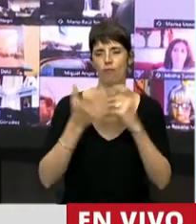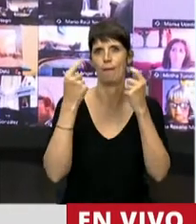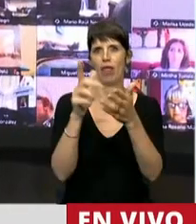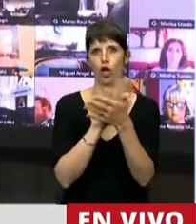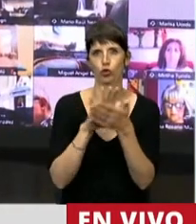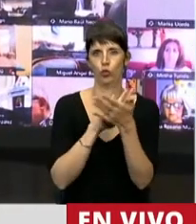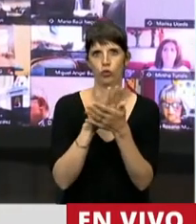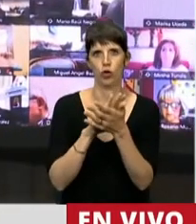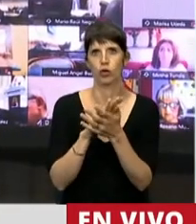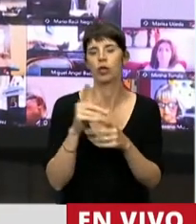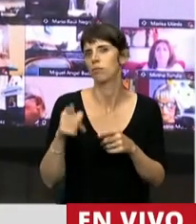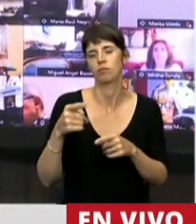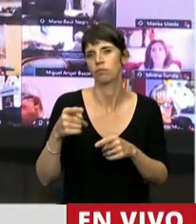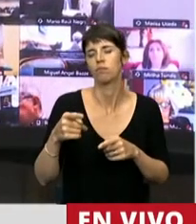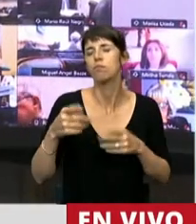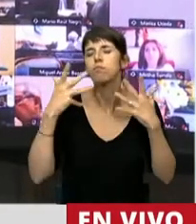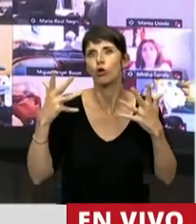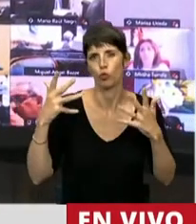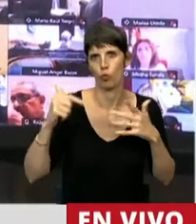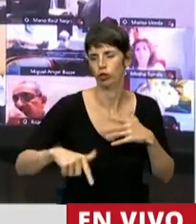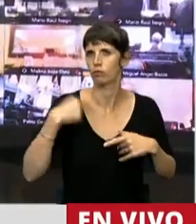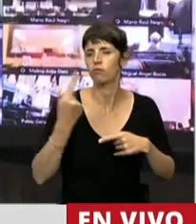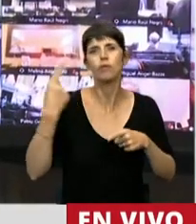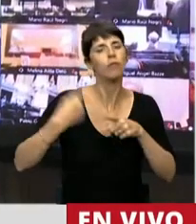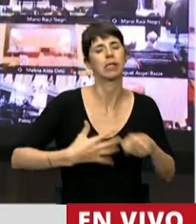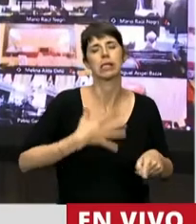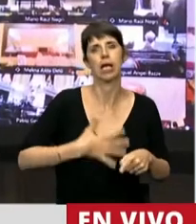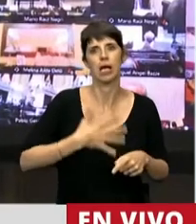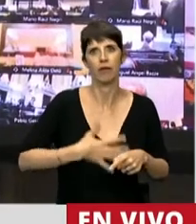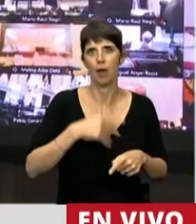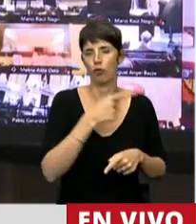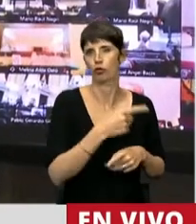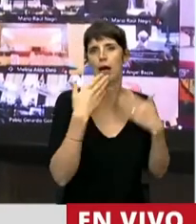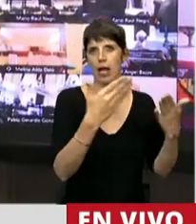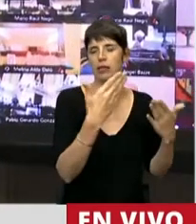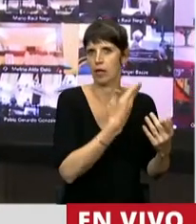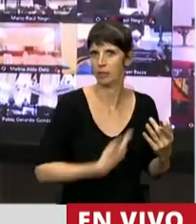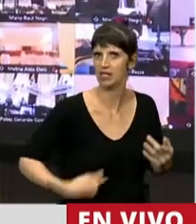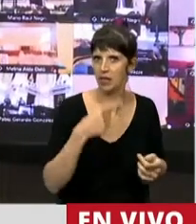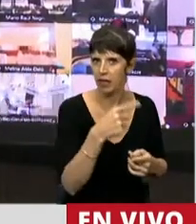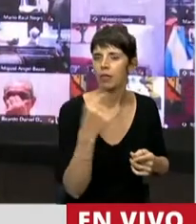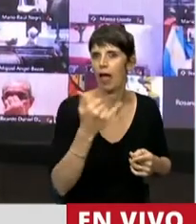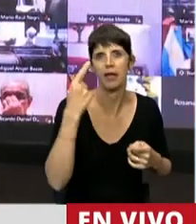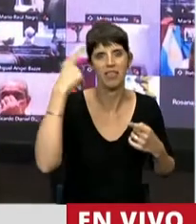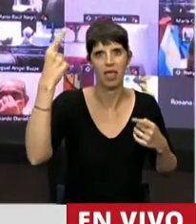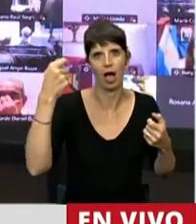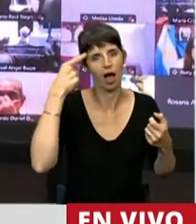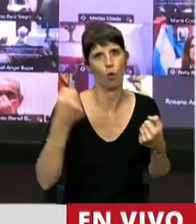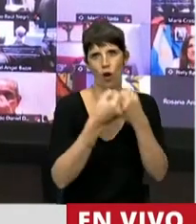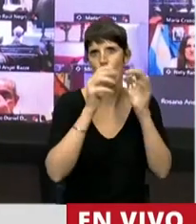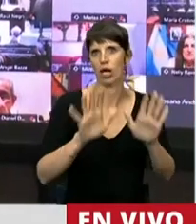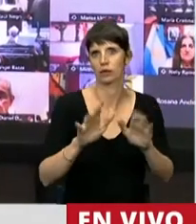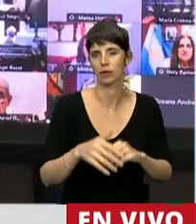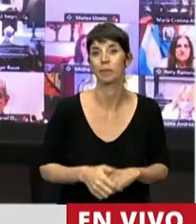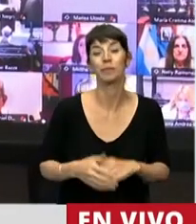celebramos que el Presidente comparta esa mirada. La creación del programa